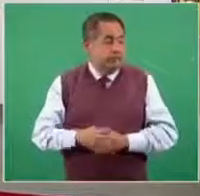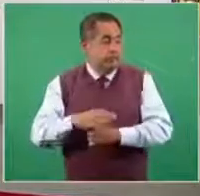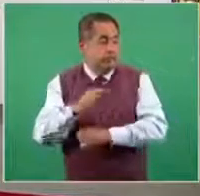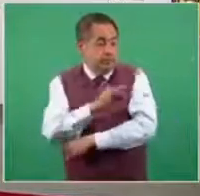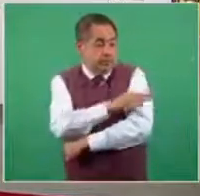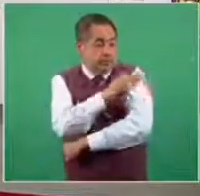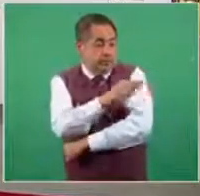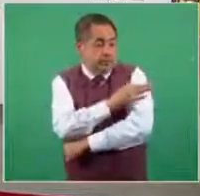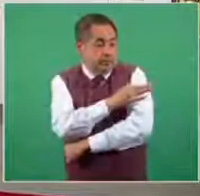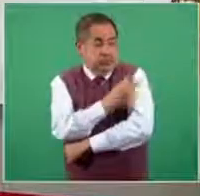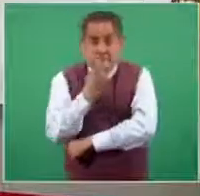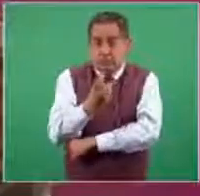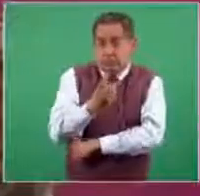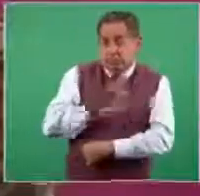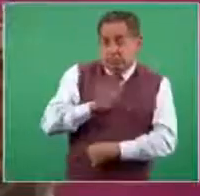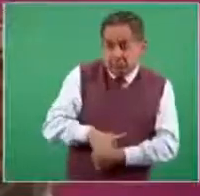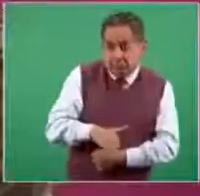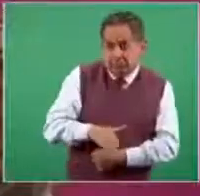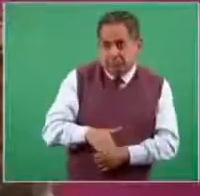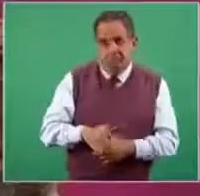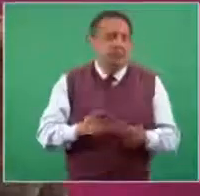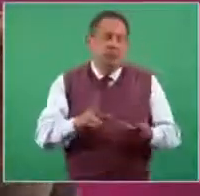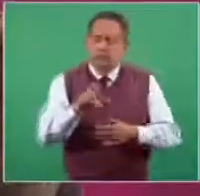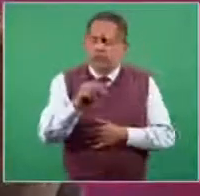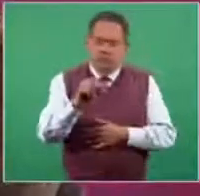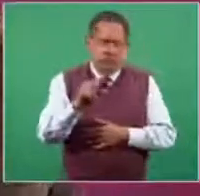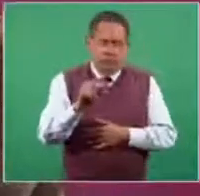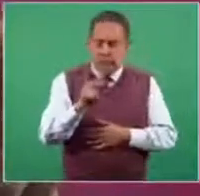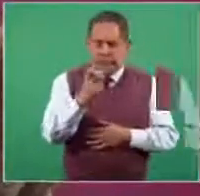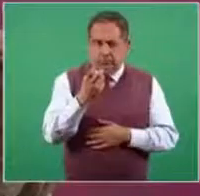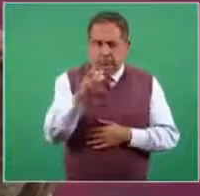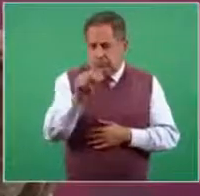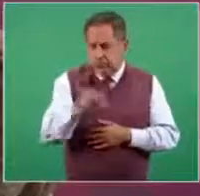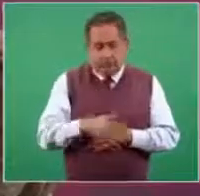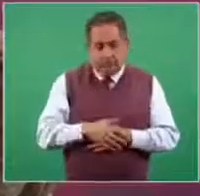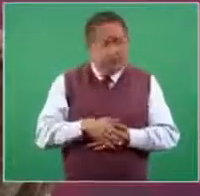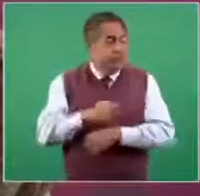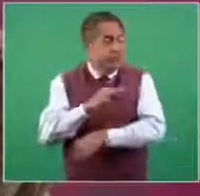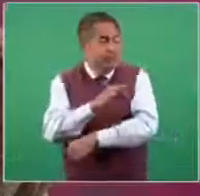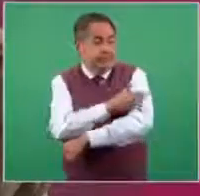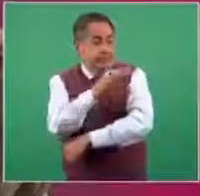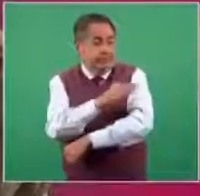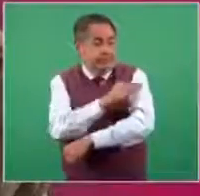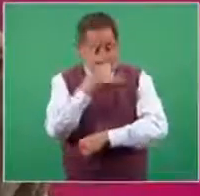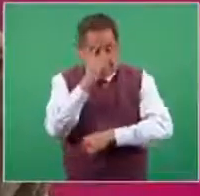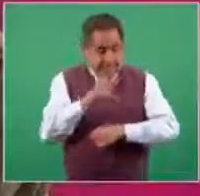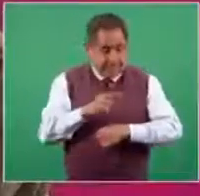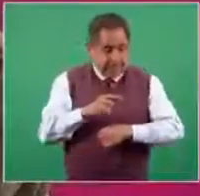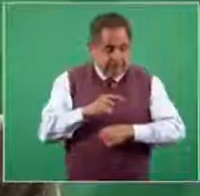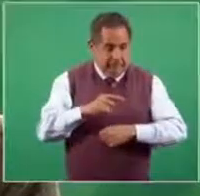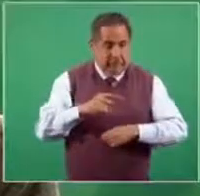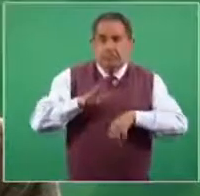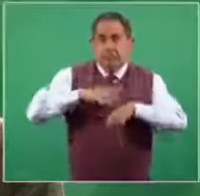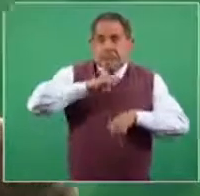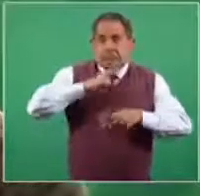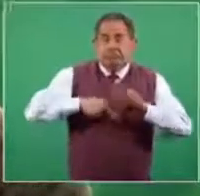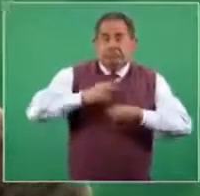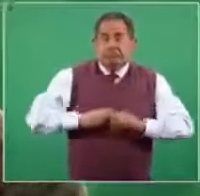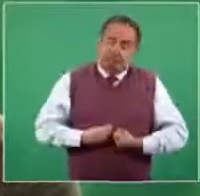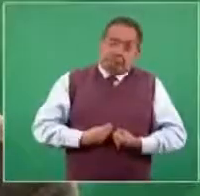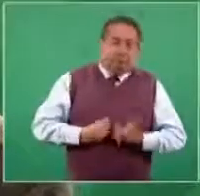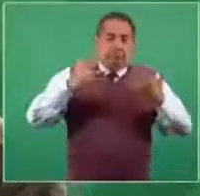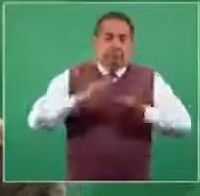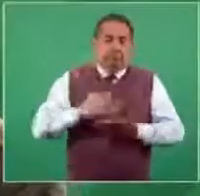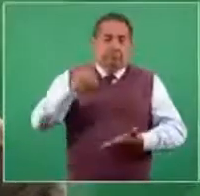tuvo algo que ver para causar la enfermedad? No. ¿La vacuna tuvo algo que ver para modificar la enfermedad y